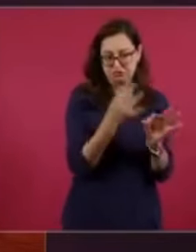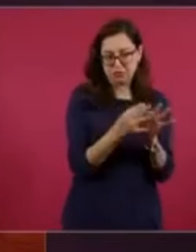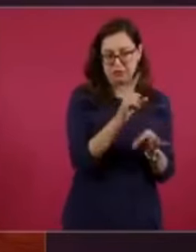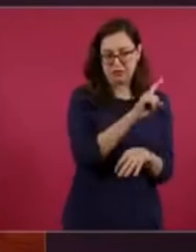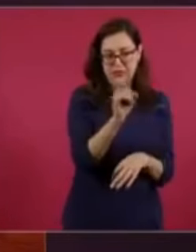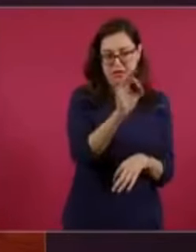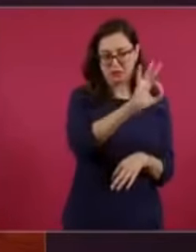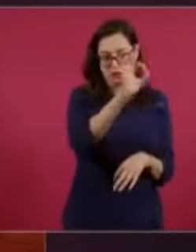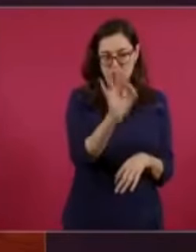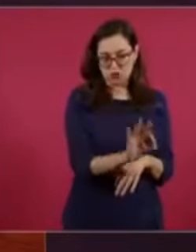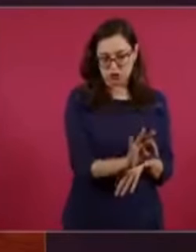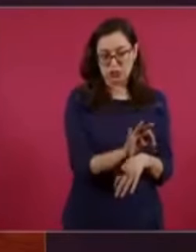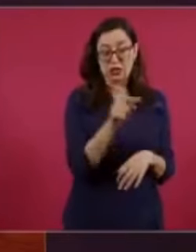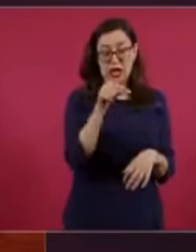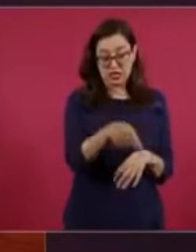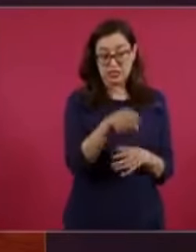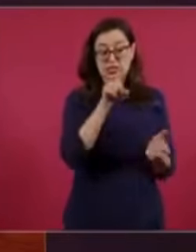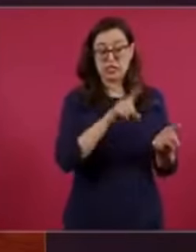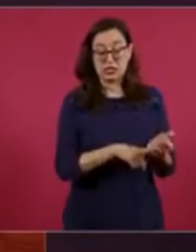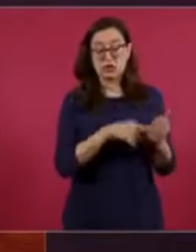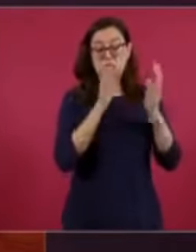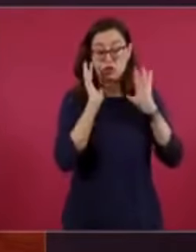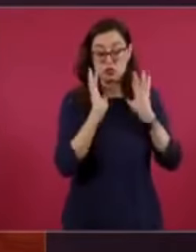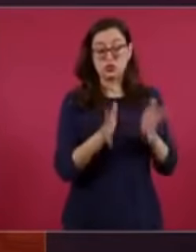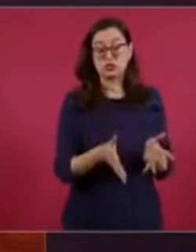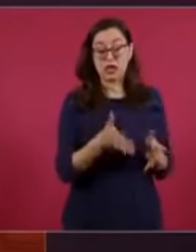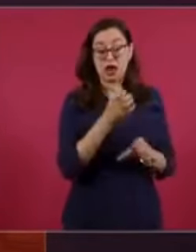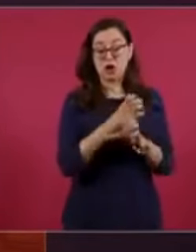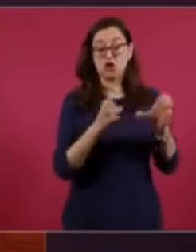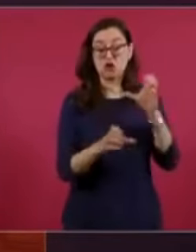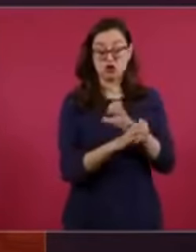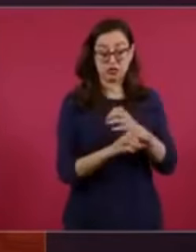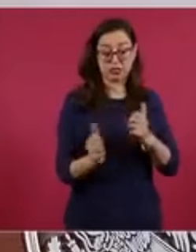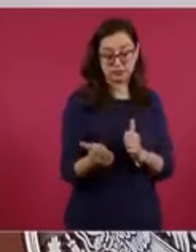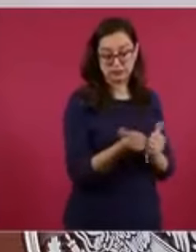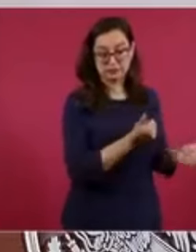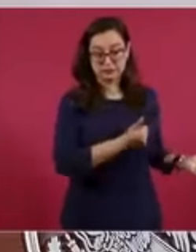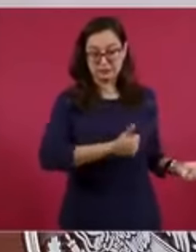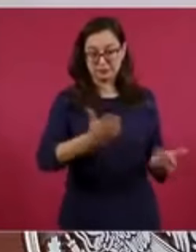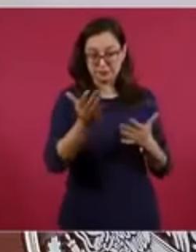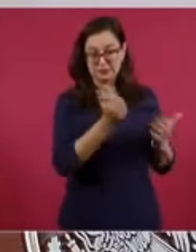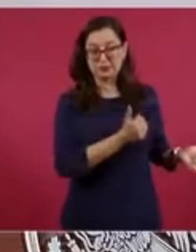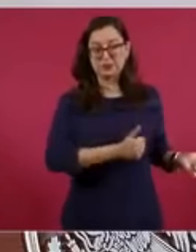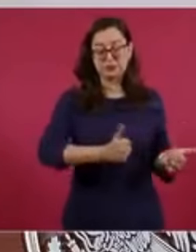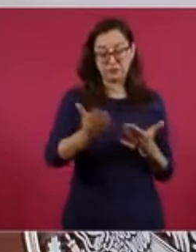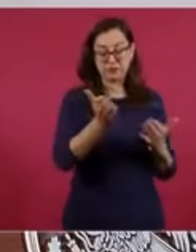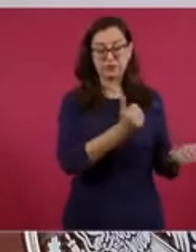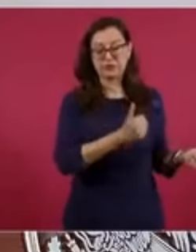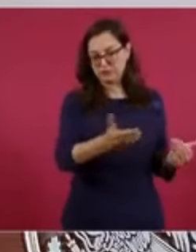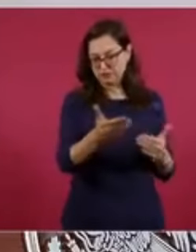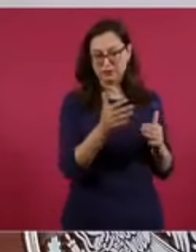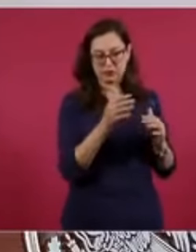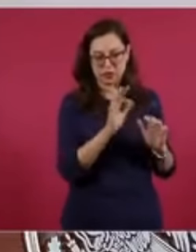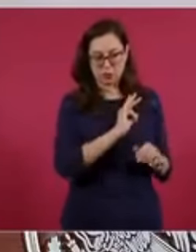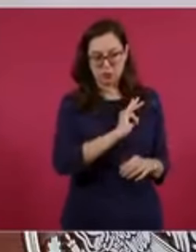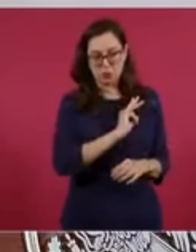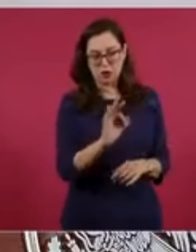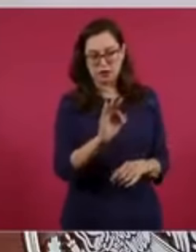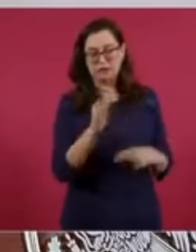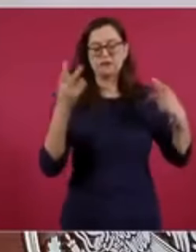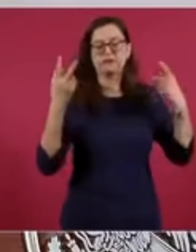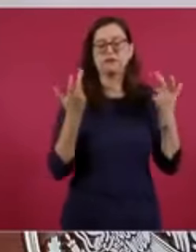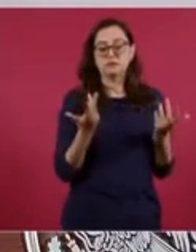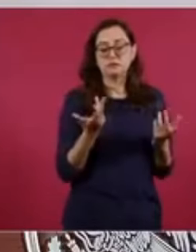moviendo carga a través de esa línea hasta la terminal de Roberto Ayala. Esto lo estamos haciendo desde diciembre del año pasado.